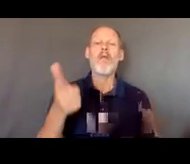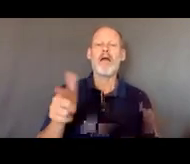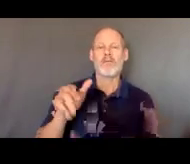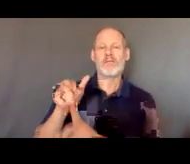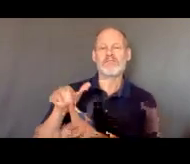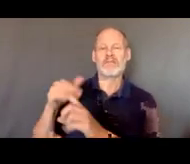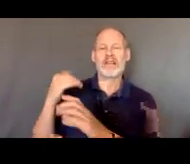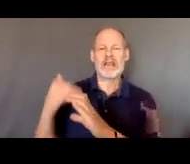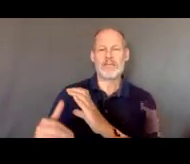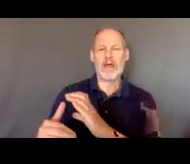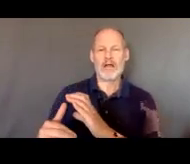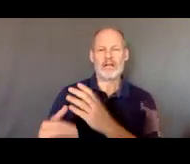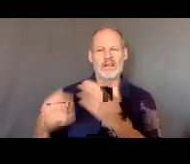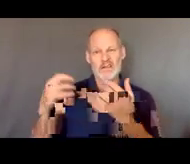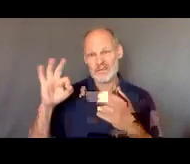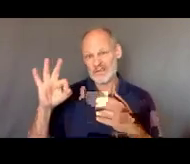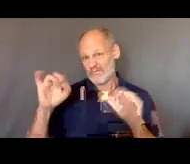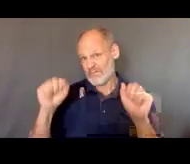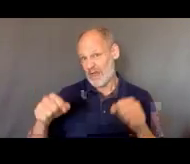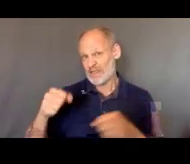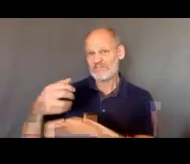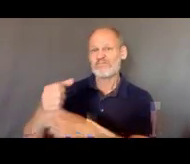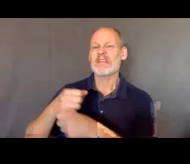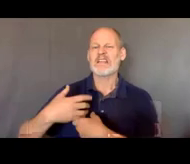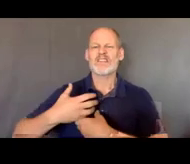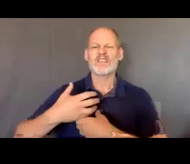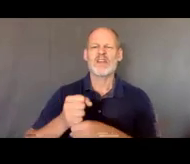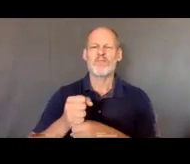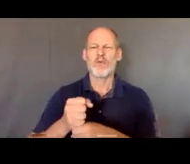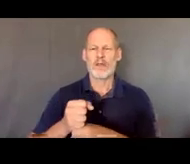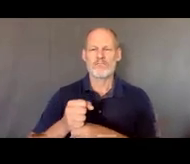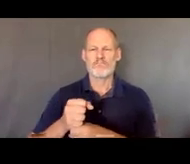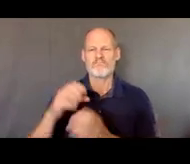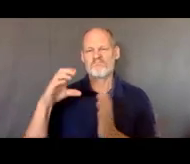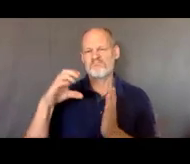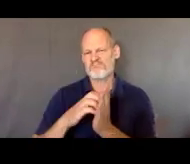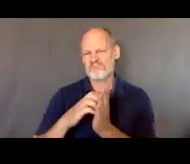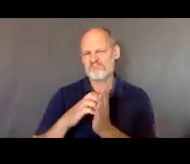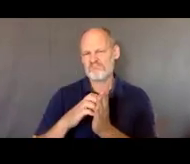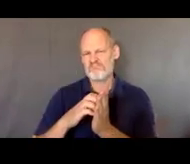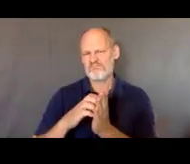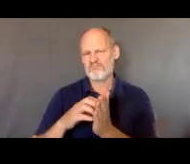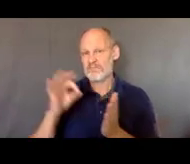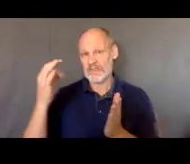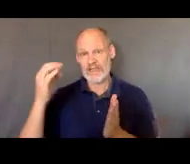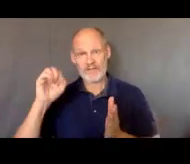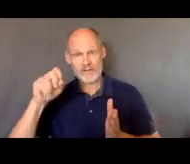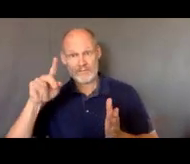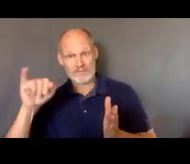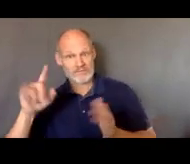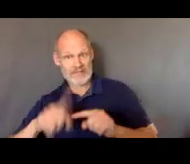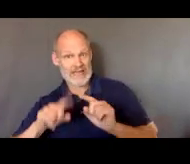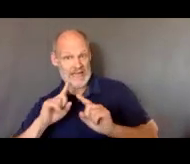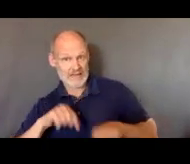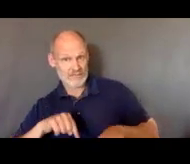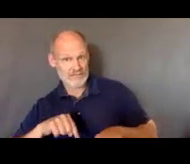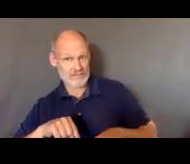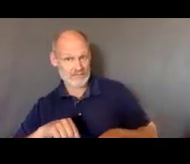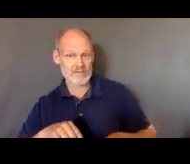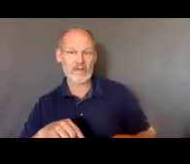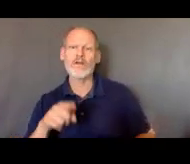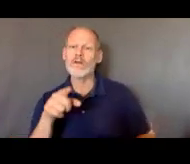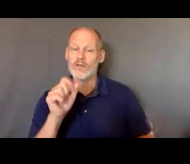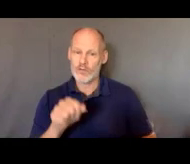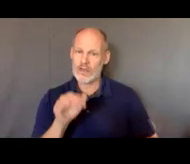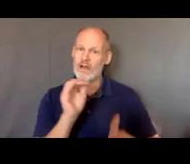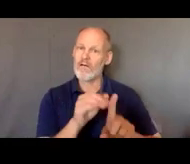tener un resumen de la conversación donde se pueda responder a esa pregunta y también recordar al distrito escolar que SDI